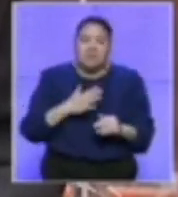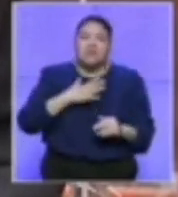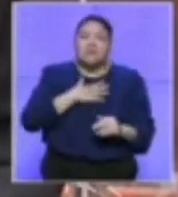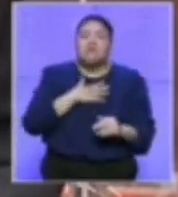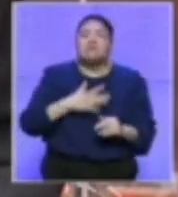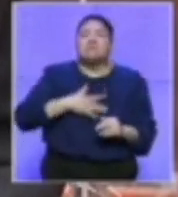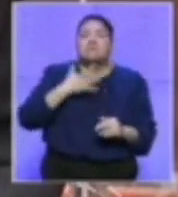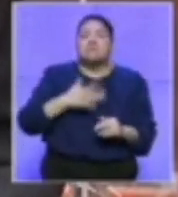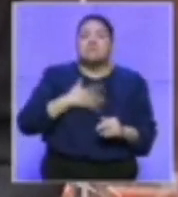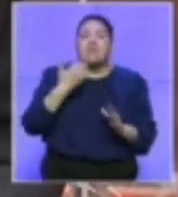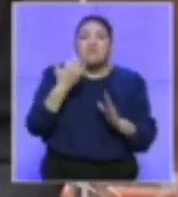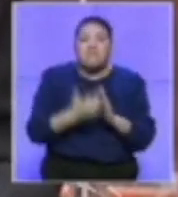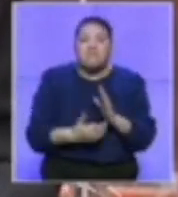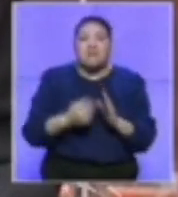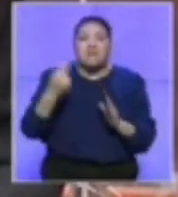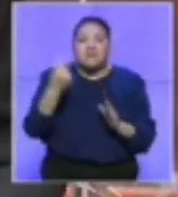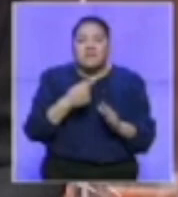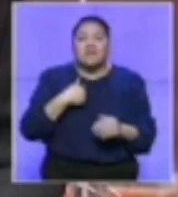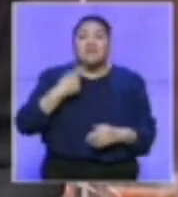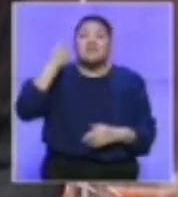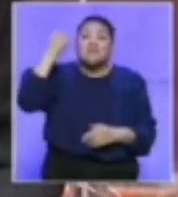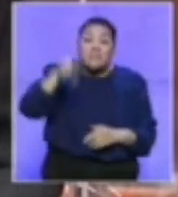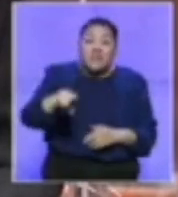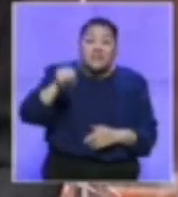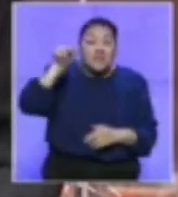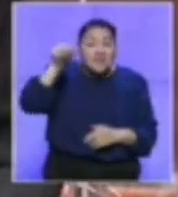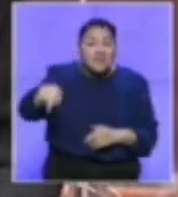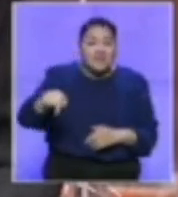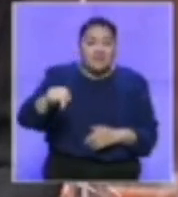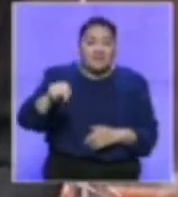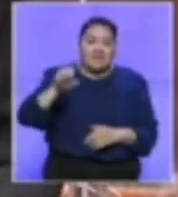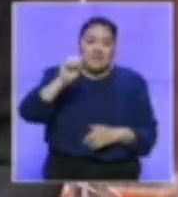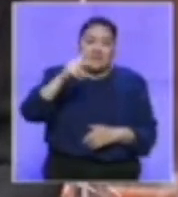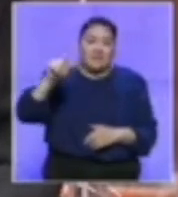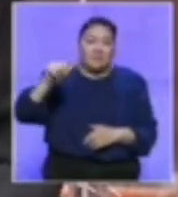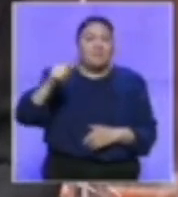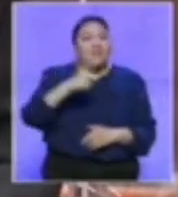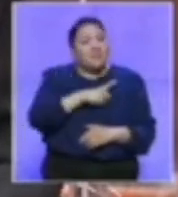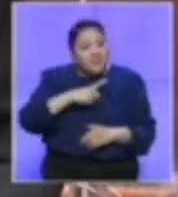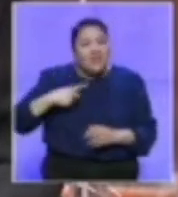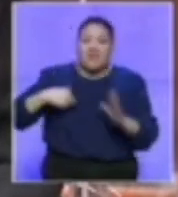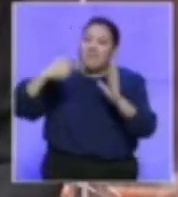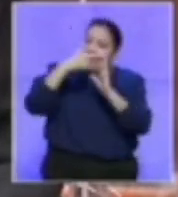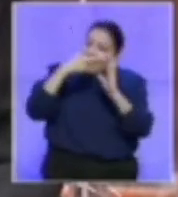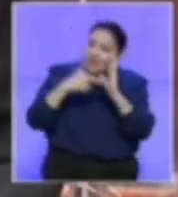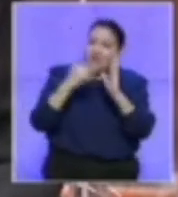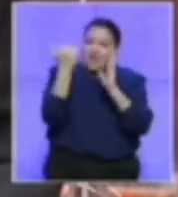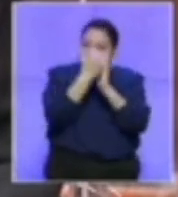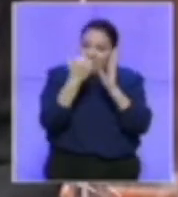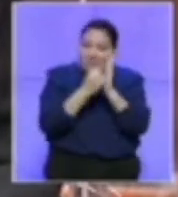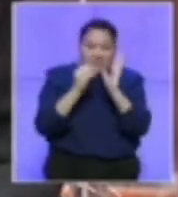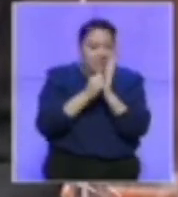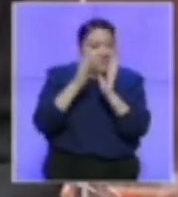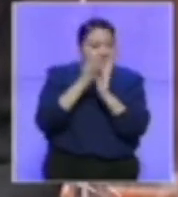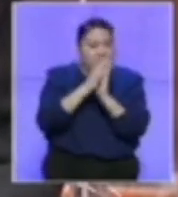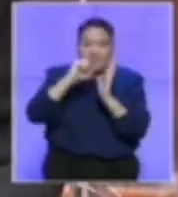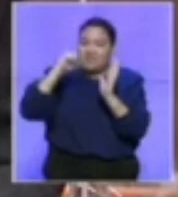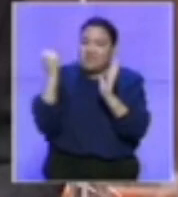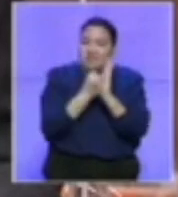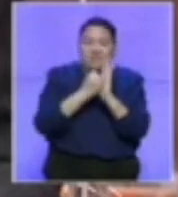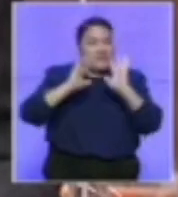falta es exigir vincular al instituto a que emita los lineamientos al respecto